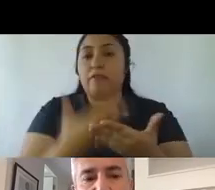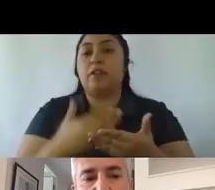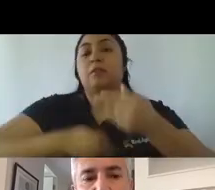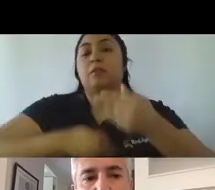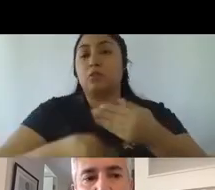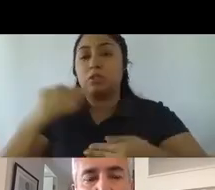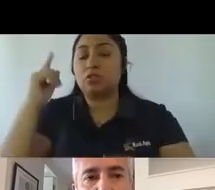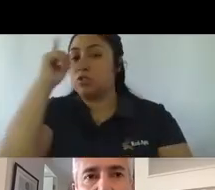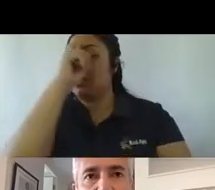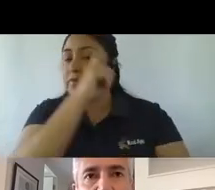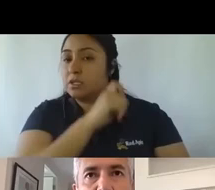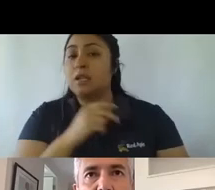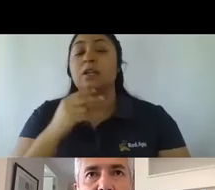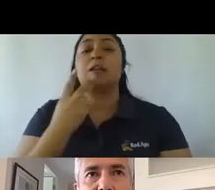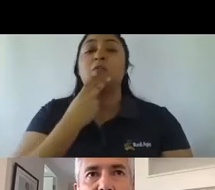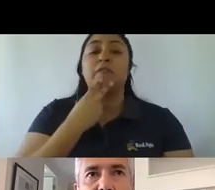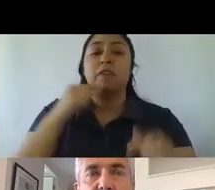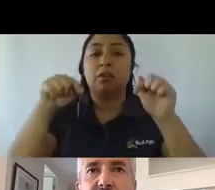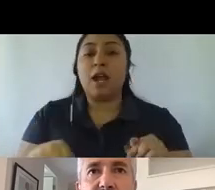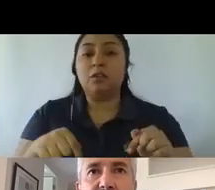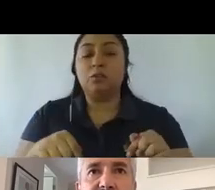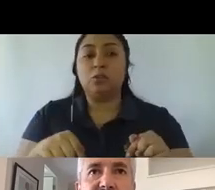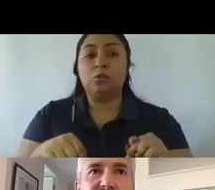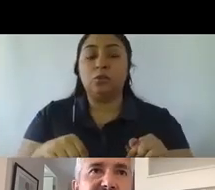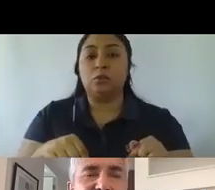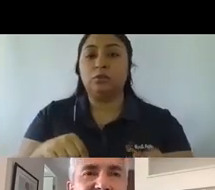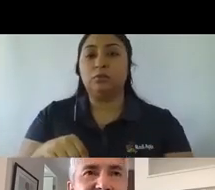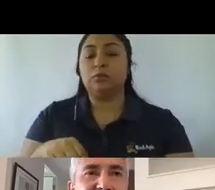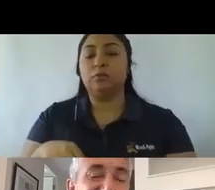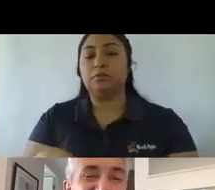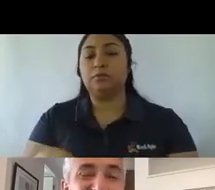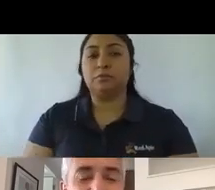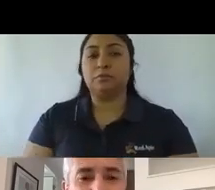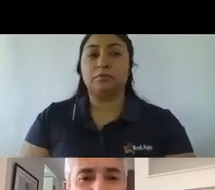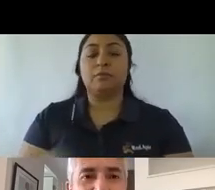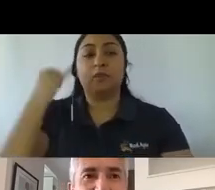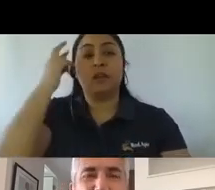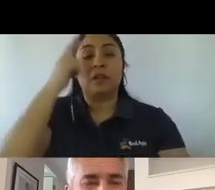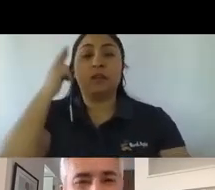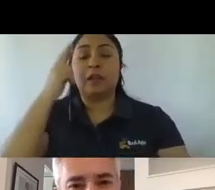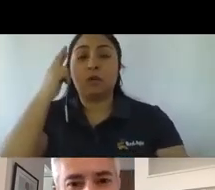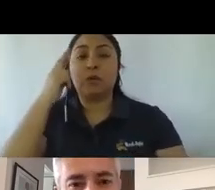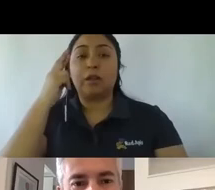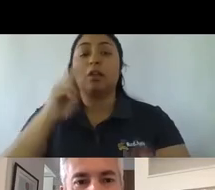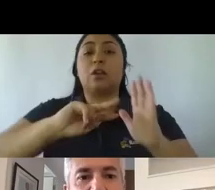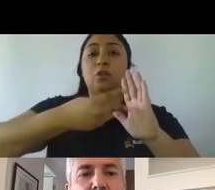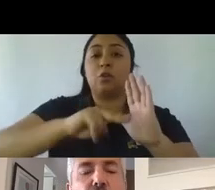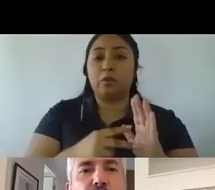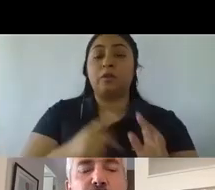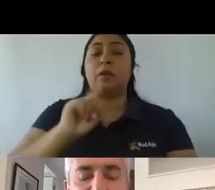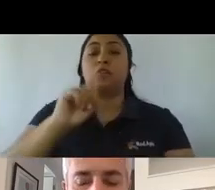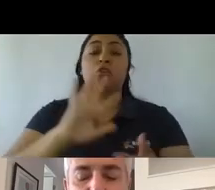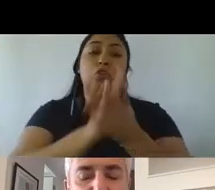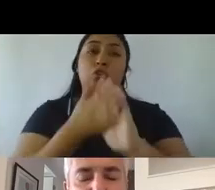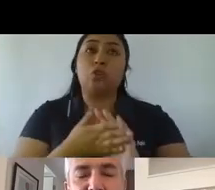estamos viviendo hoy día. Recuerden que quizá las crisis no son todas iguales, pero